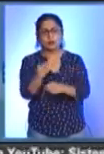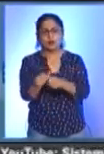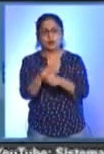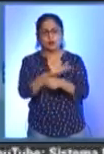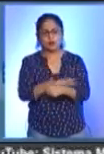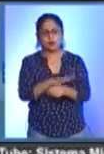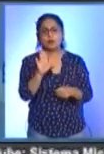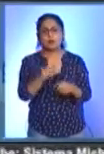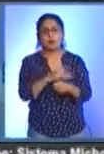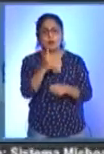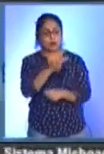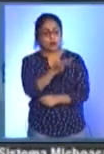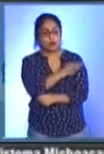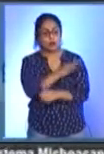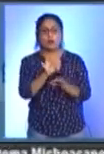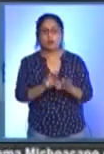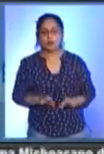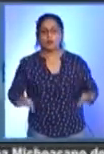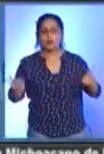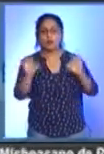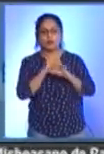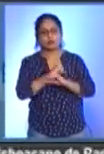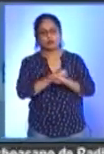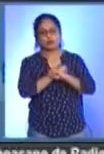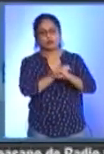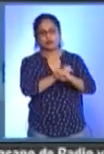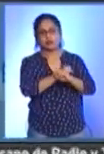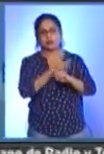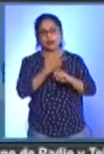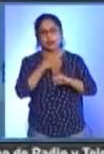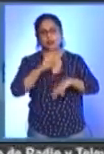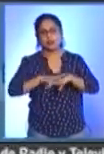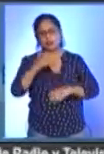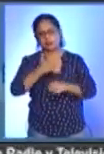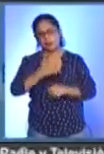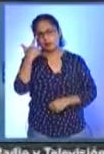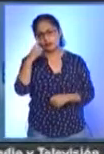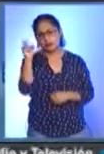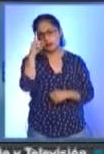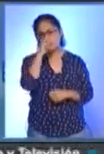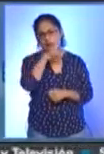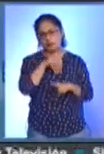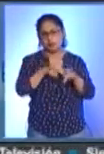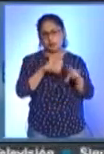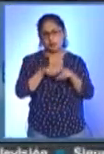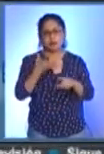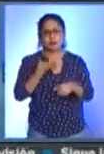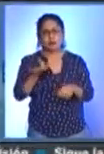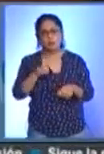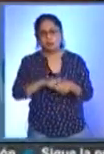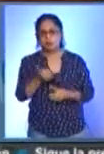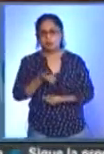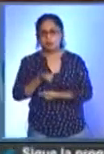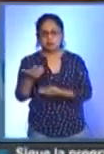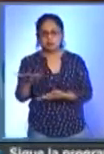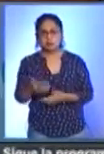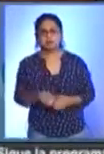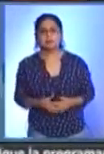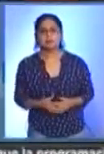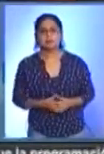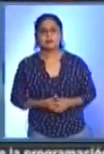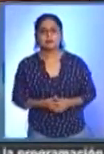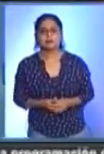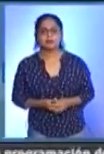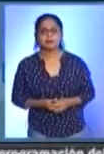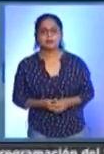ya que la inmunización genera un escudo protector contra complicaciones graves que deriven en hospitalización. SM Noticias.